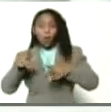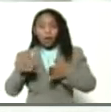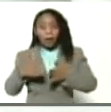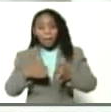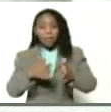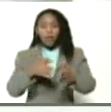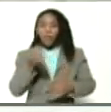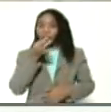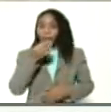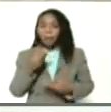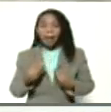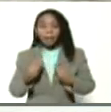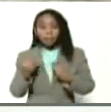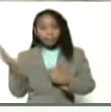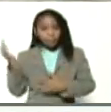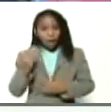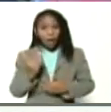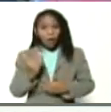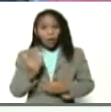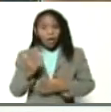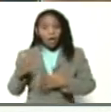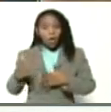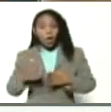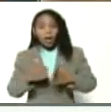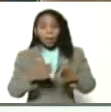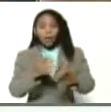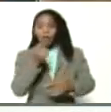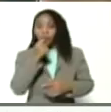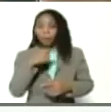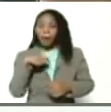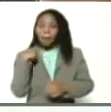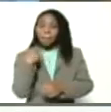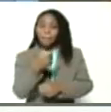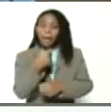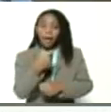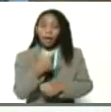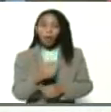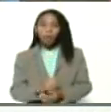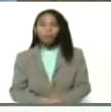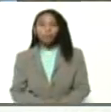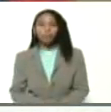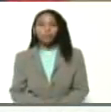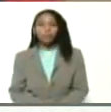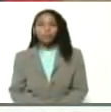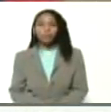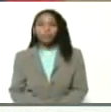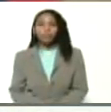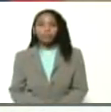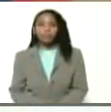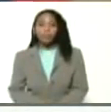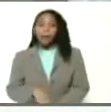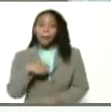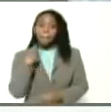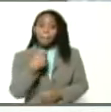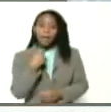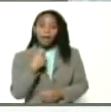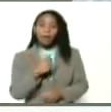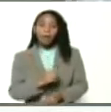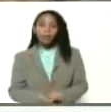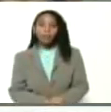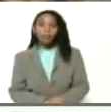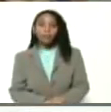para traerlo y los caminos verdes para pagarlo para pagarlo